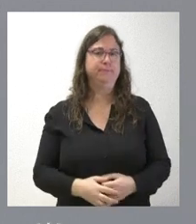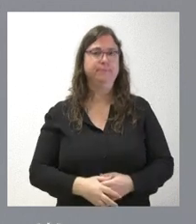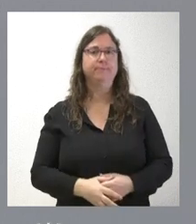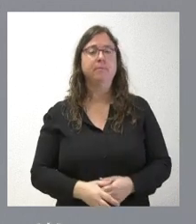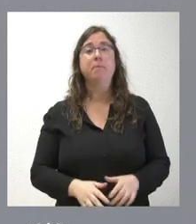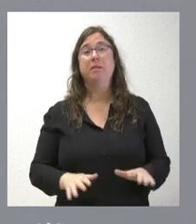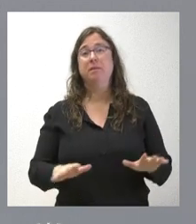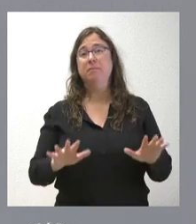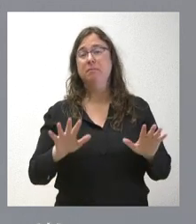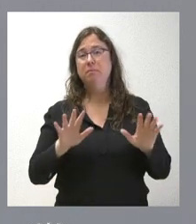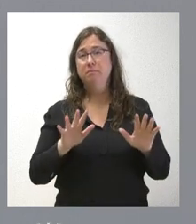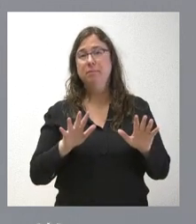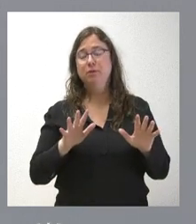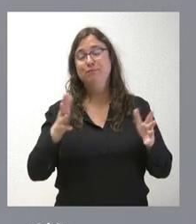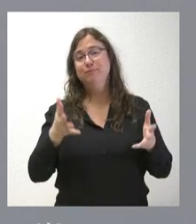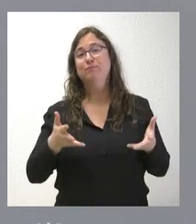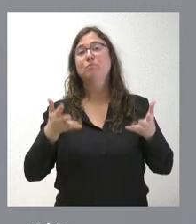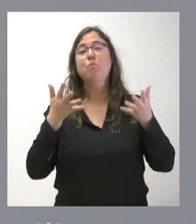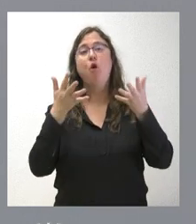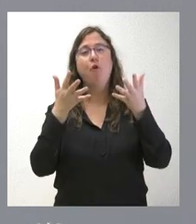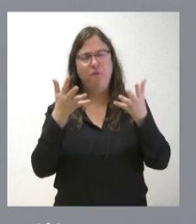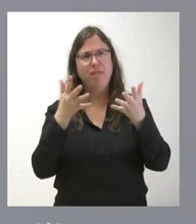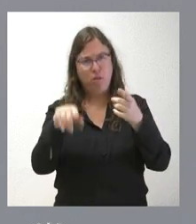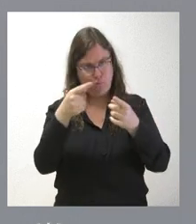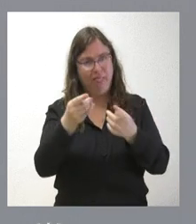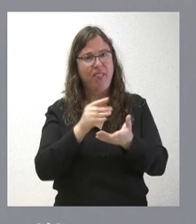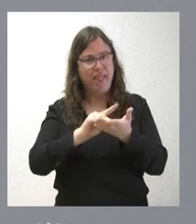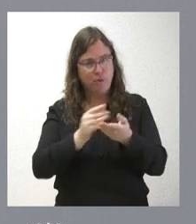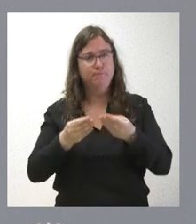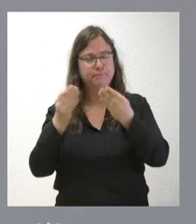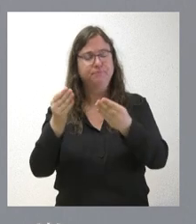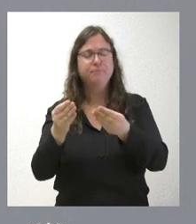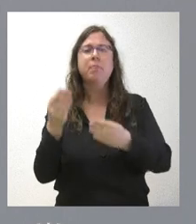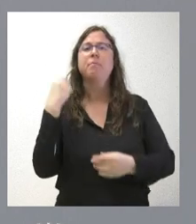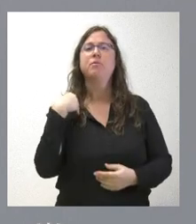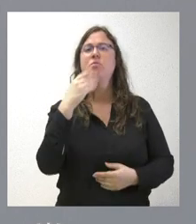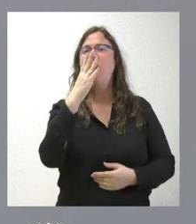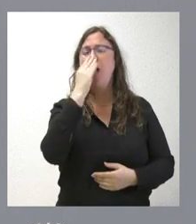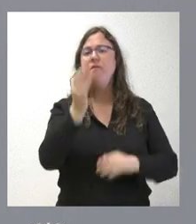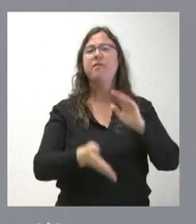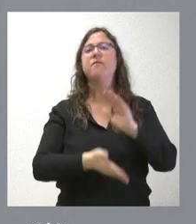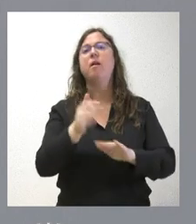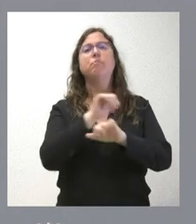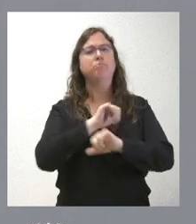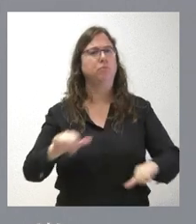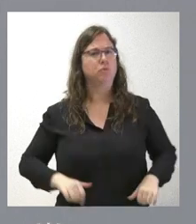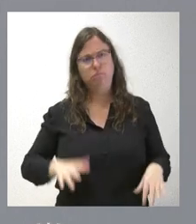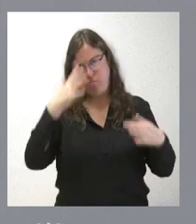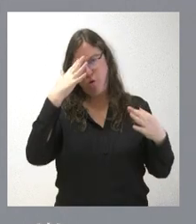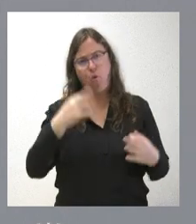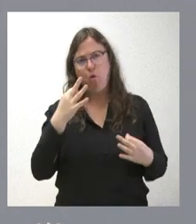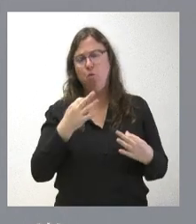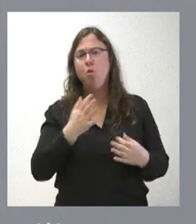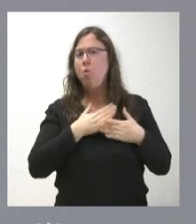le ofreceremos el dato con detalle. Me hablaba de la VEA Portugal. Por supuesto que nosotros apoyamos cualquier inversión que se pueda